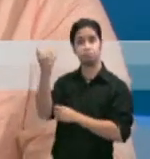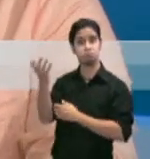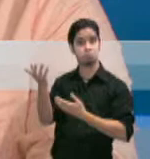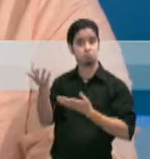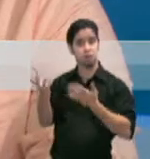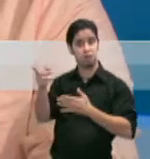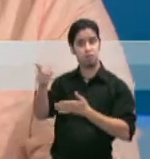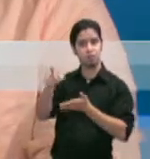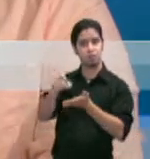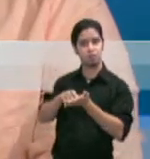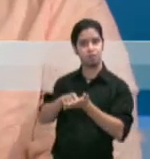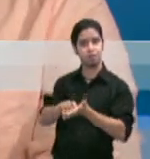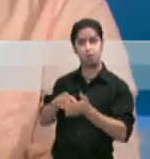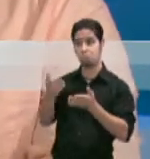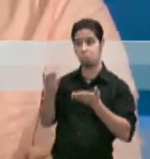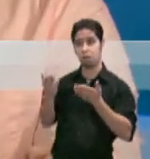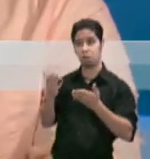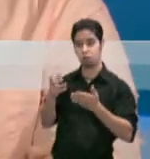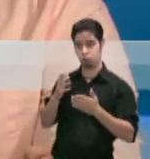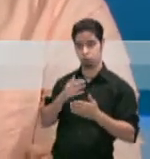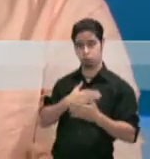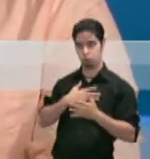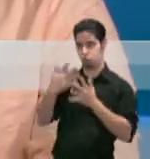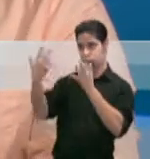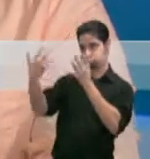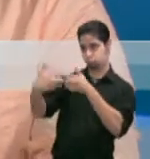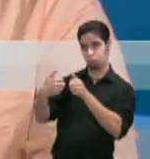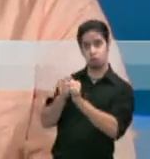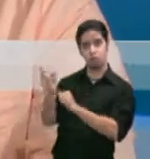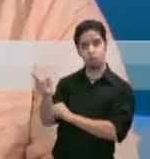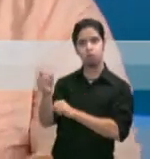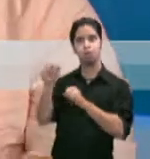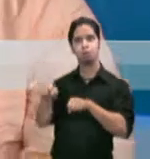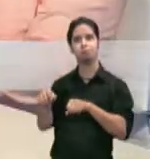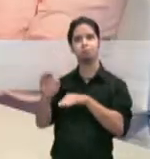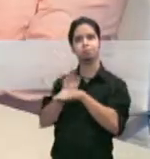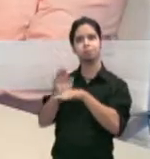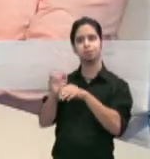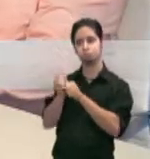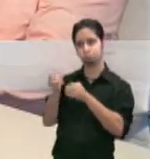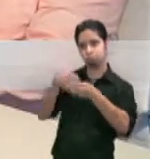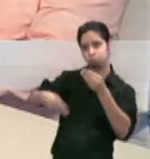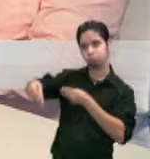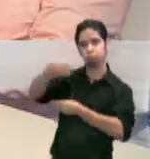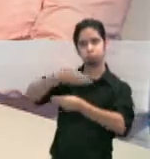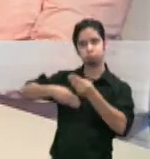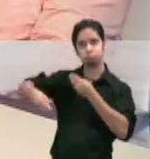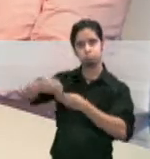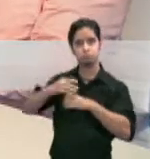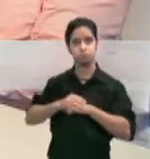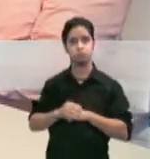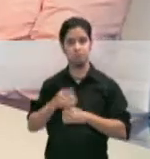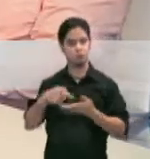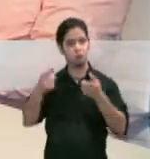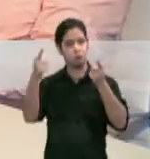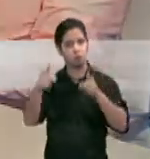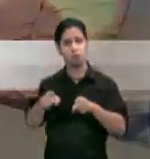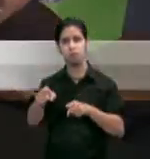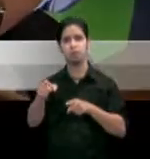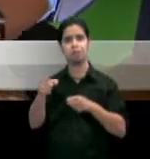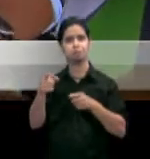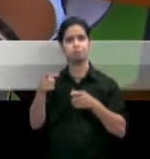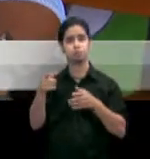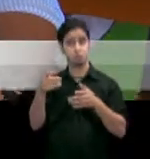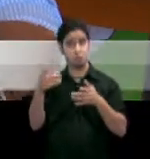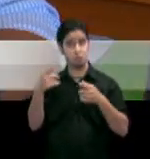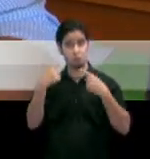todos los que tú tienes son compatibles con esa persona y puedes hacer el negocio con esa ¿Qué ha pasado desde que te presentaste al día de hoy?